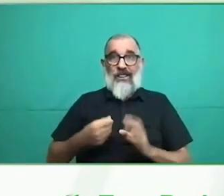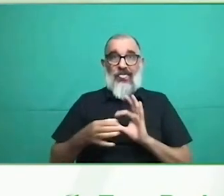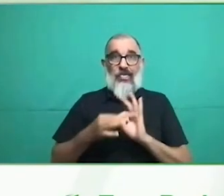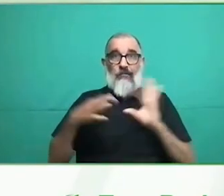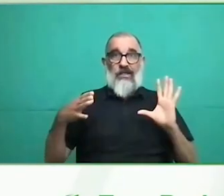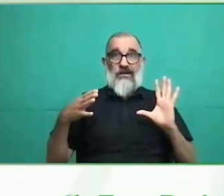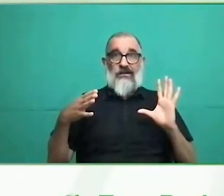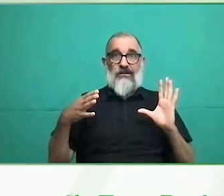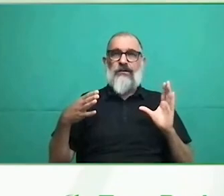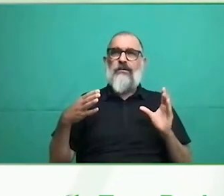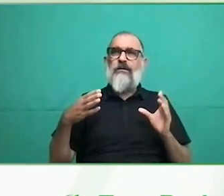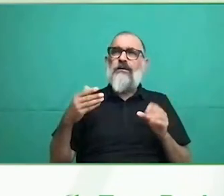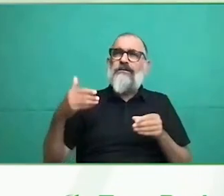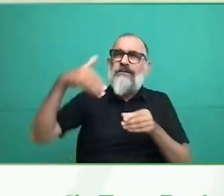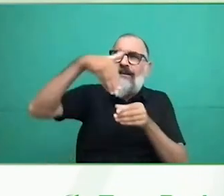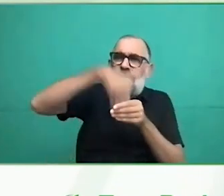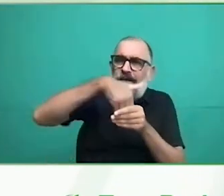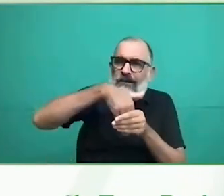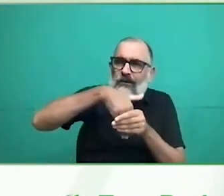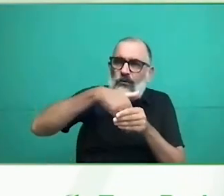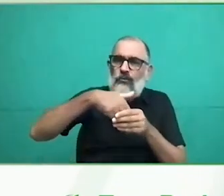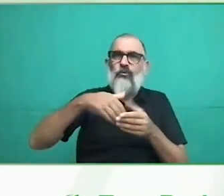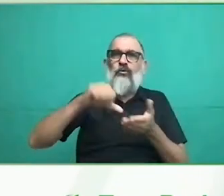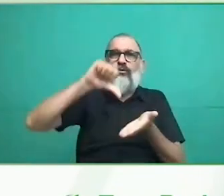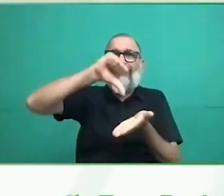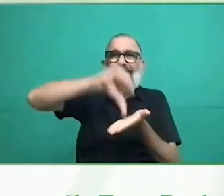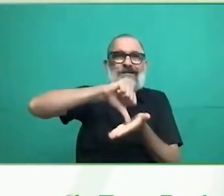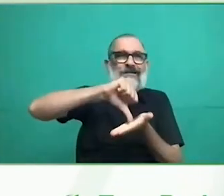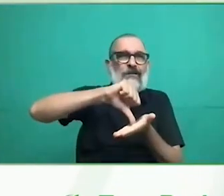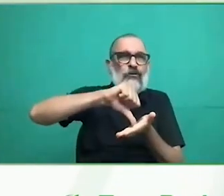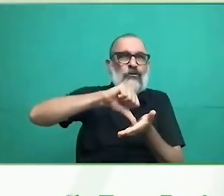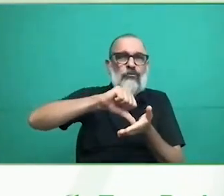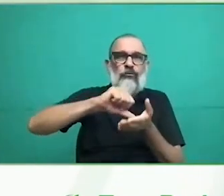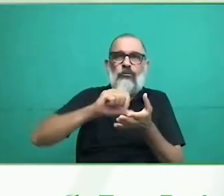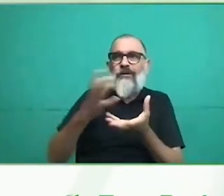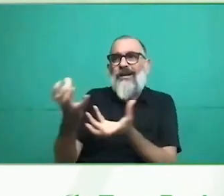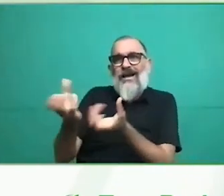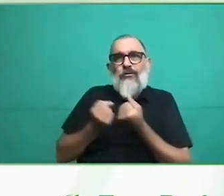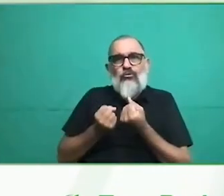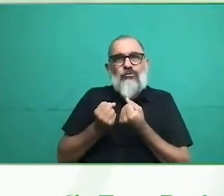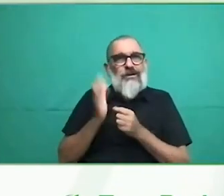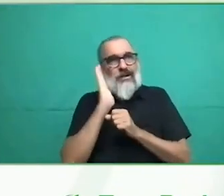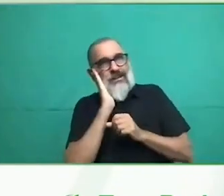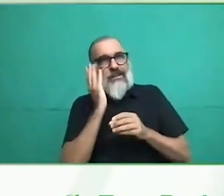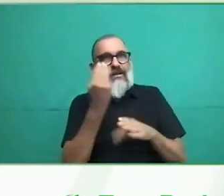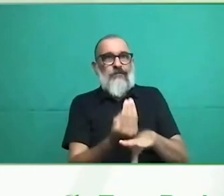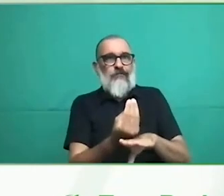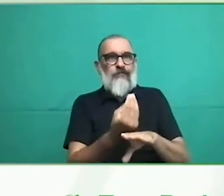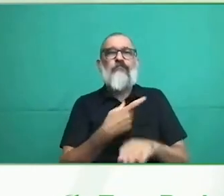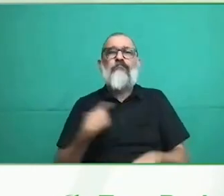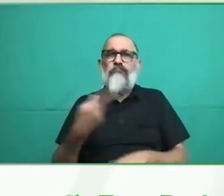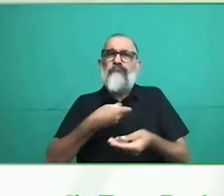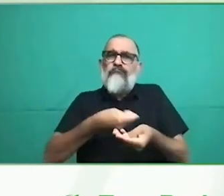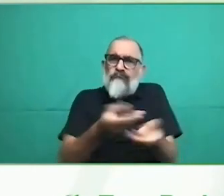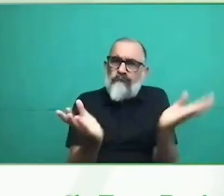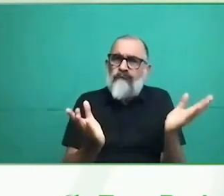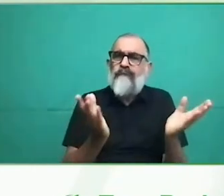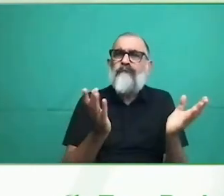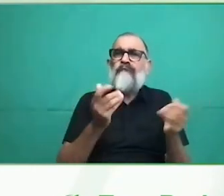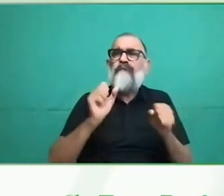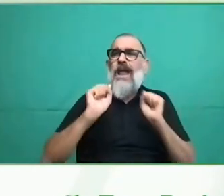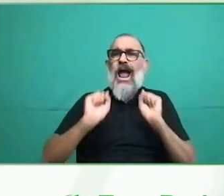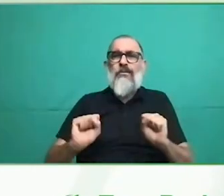La inserción laboral es un requisito para que estos residentes puedan pasar a una